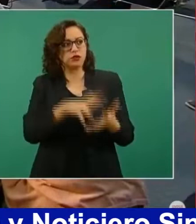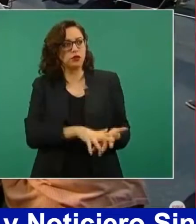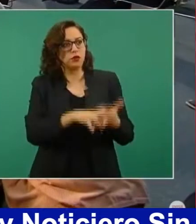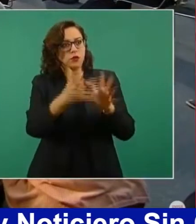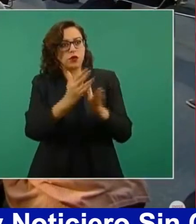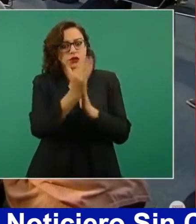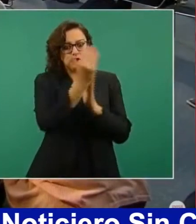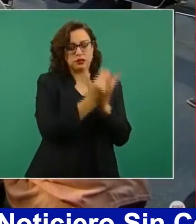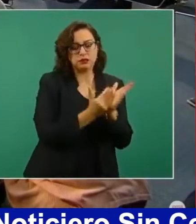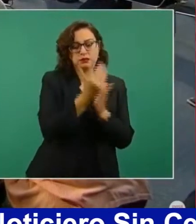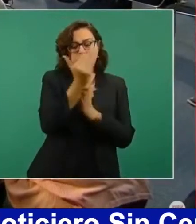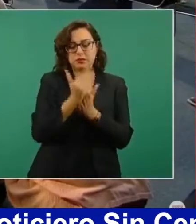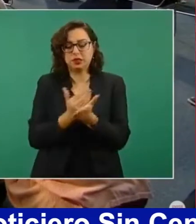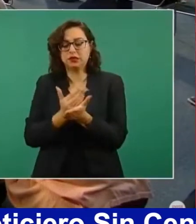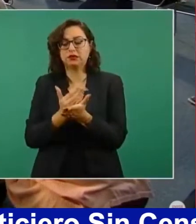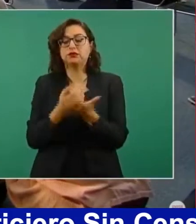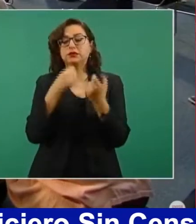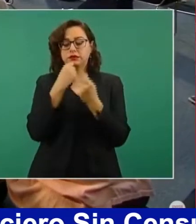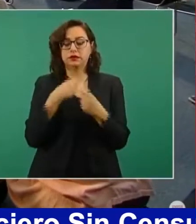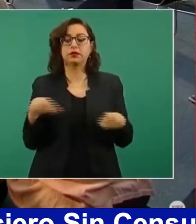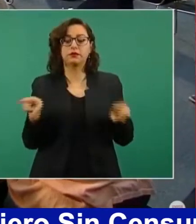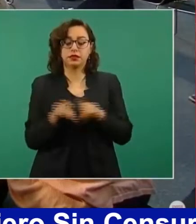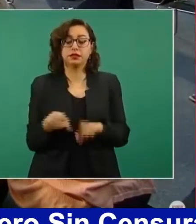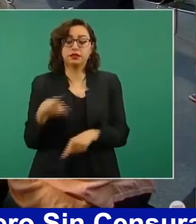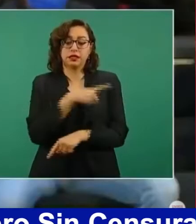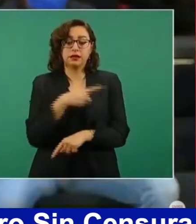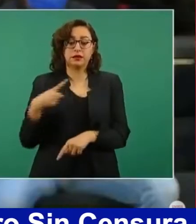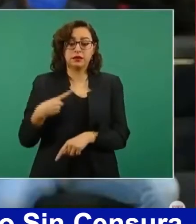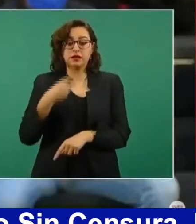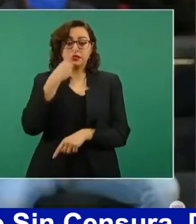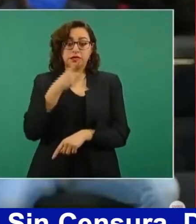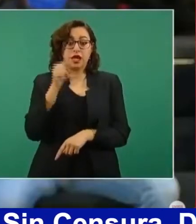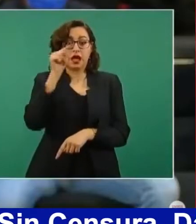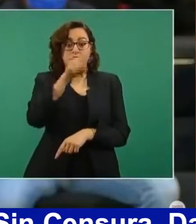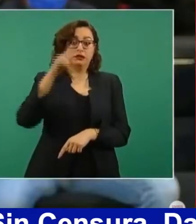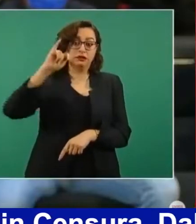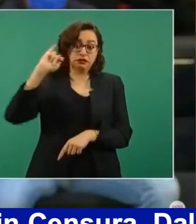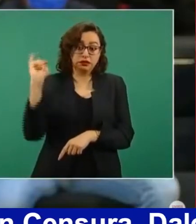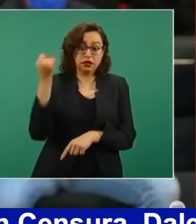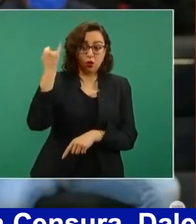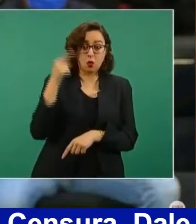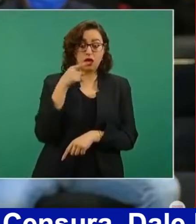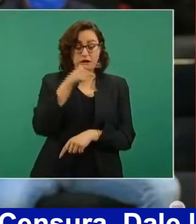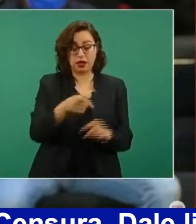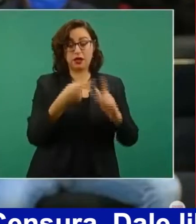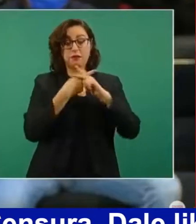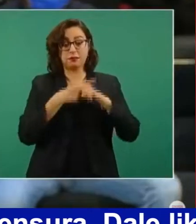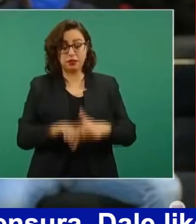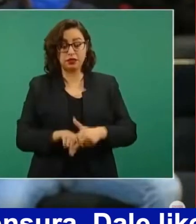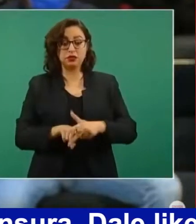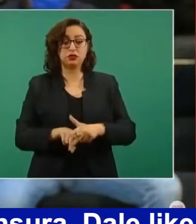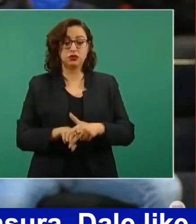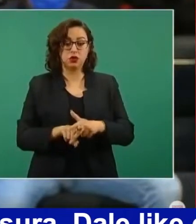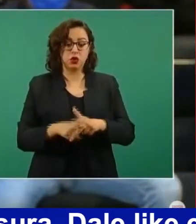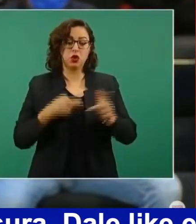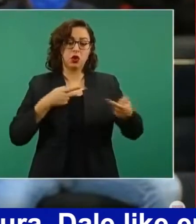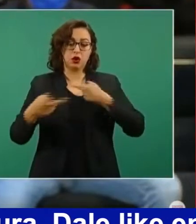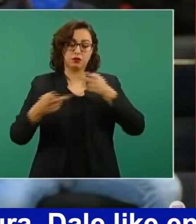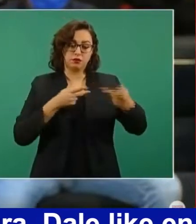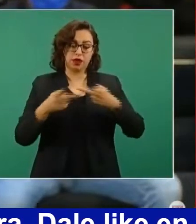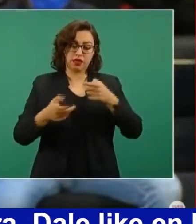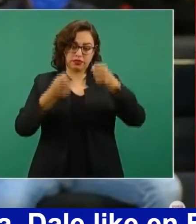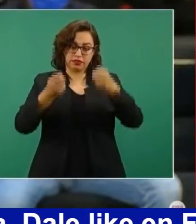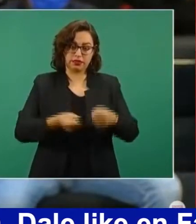ambas entidades, tomando en cuenta, presidente, pues que fue en Tijuana en donde arrancó, recuerdo muy bien la estrategia de seguridad